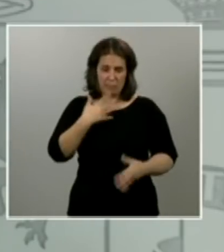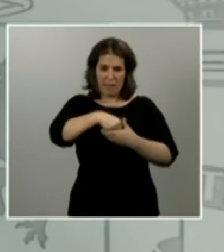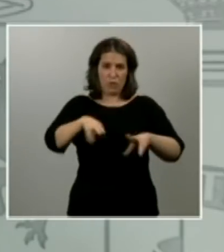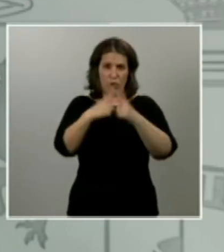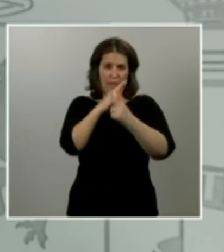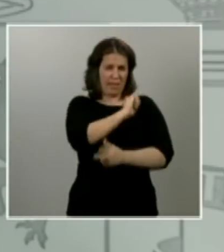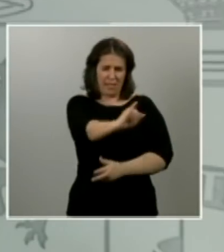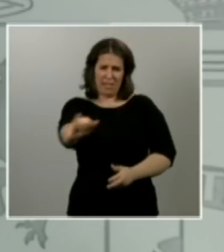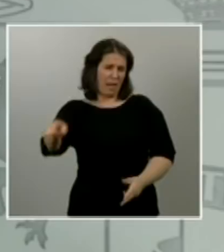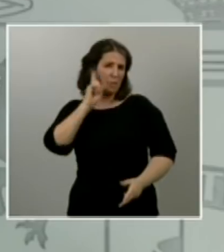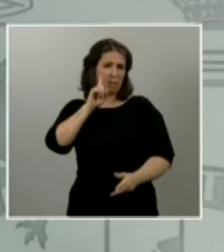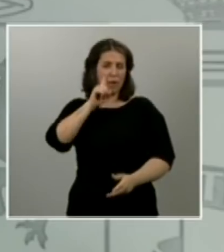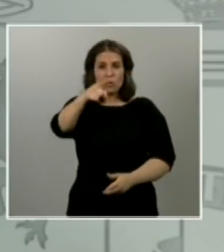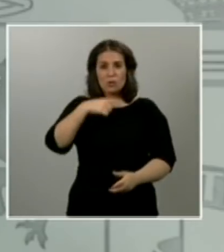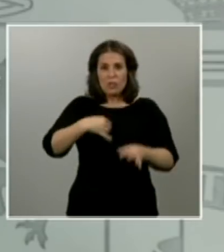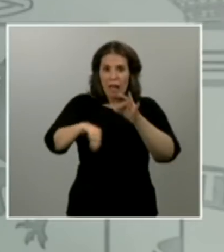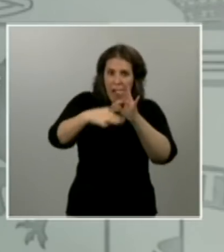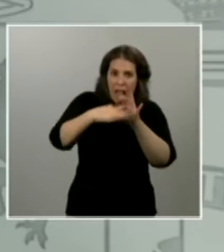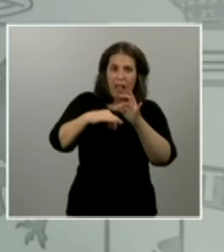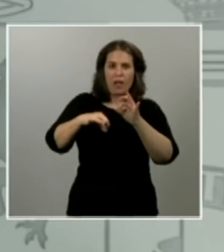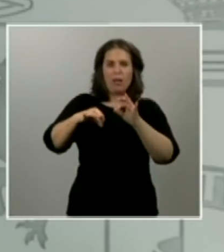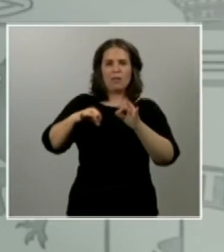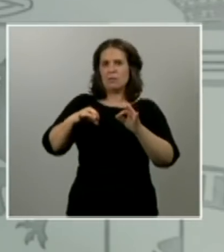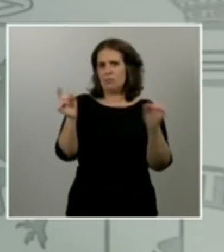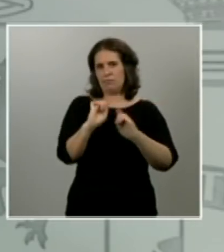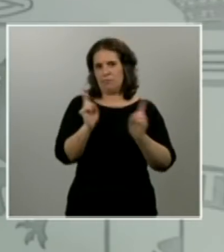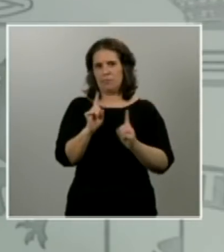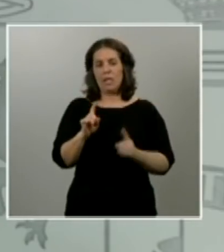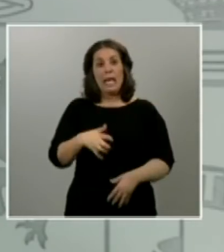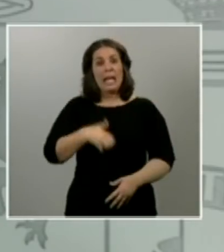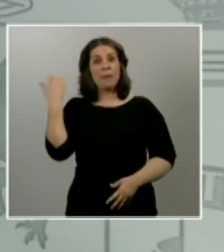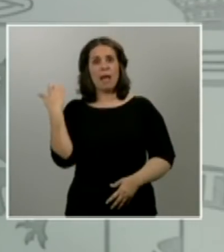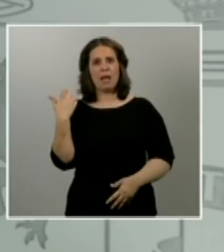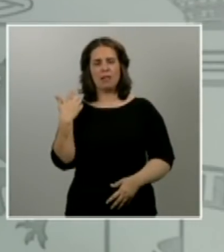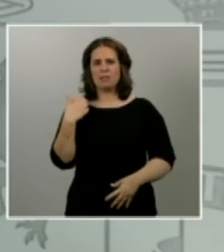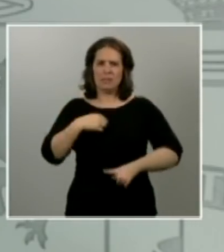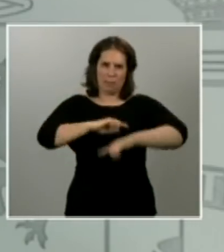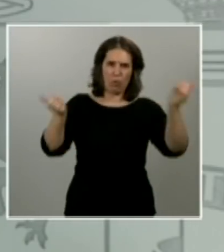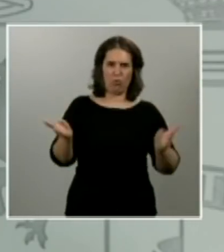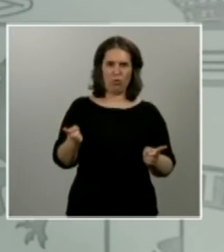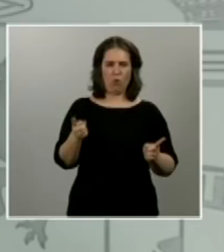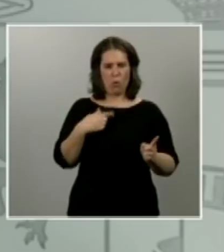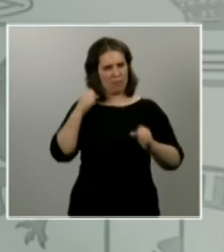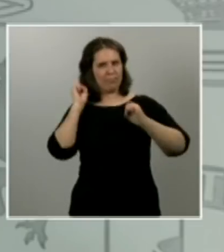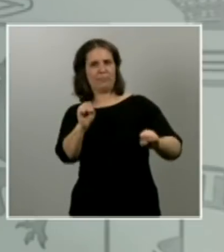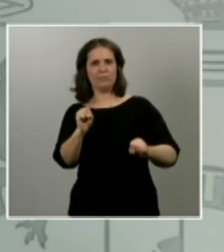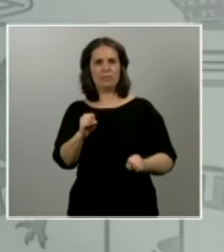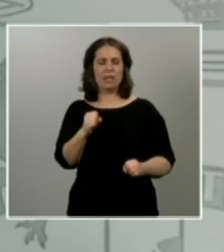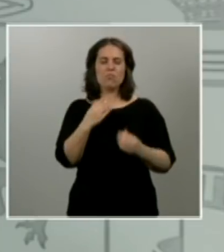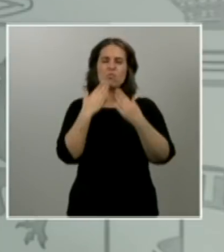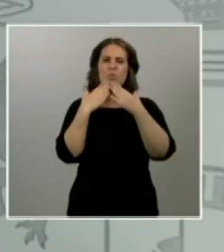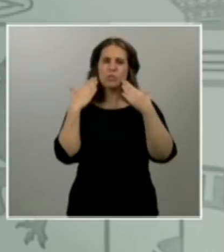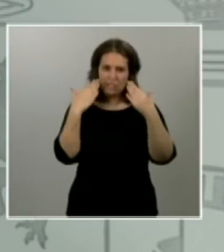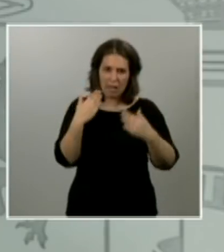que no cedierais tampoco a la rabia y no puedo estar más agradecido por lo que estáis haciendo. Me siento muy orgulloso